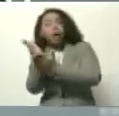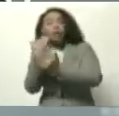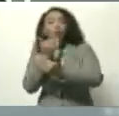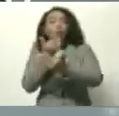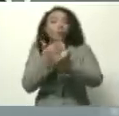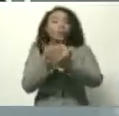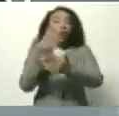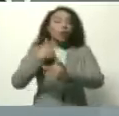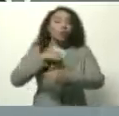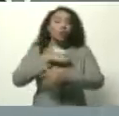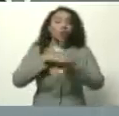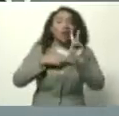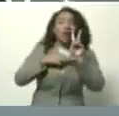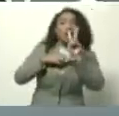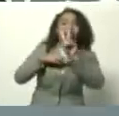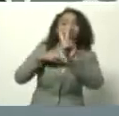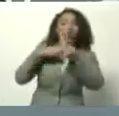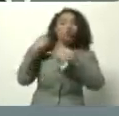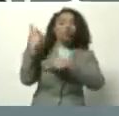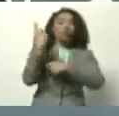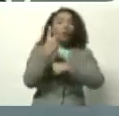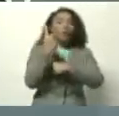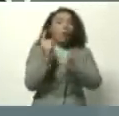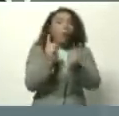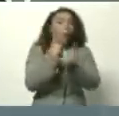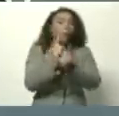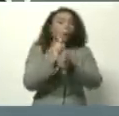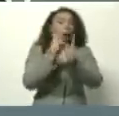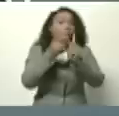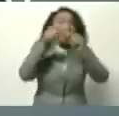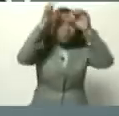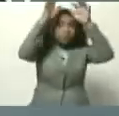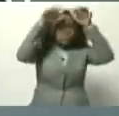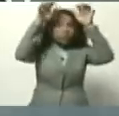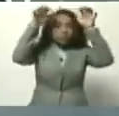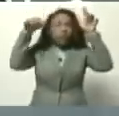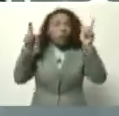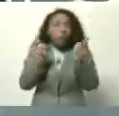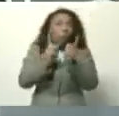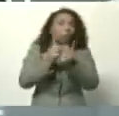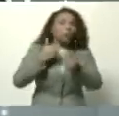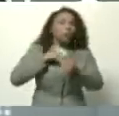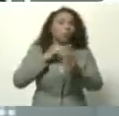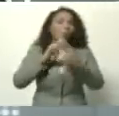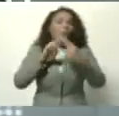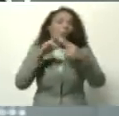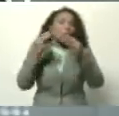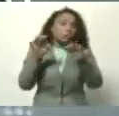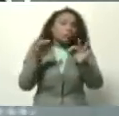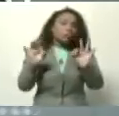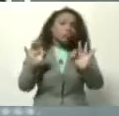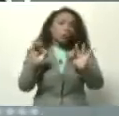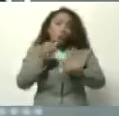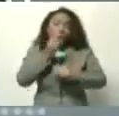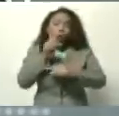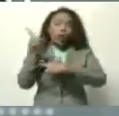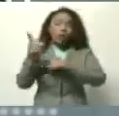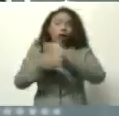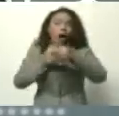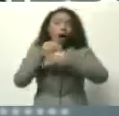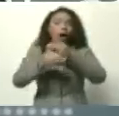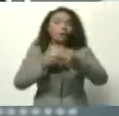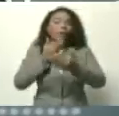que lo que estamos viendo, la ocurrencia de algunas lluvias, como la hemos conocido normalmente, bueno, y esto ha sido